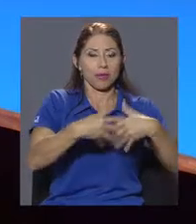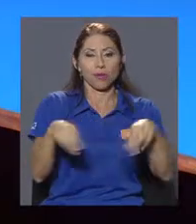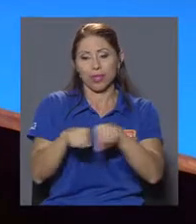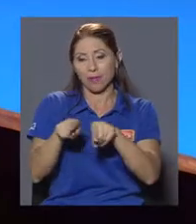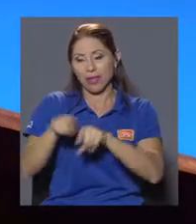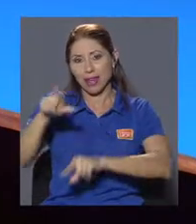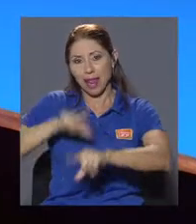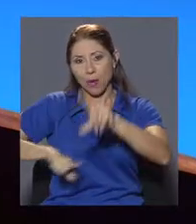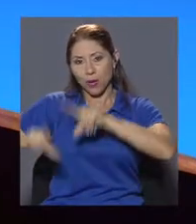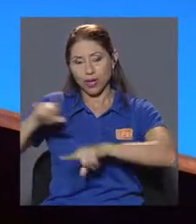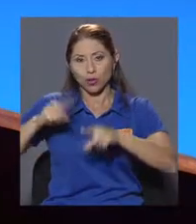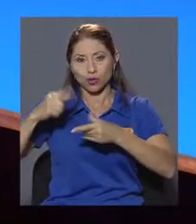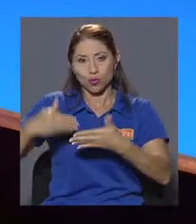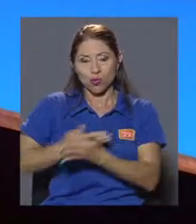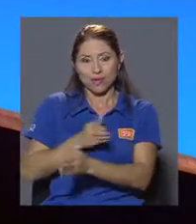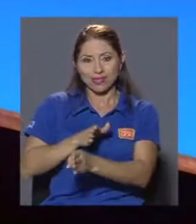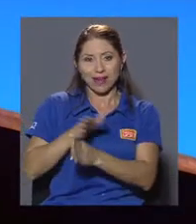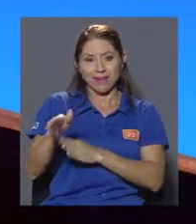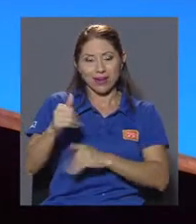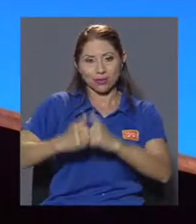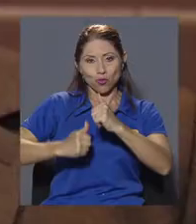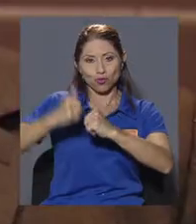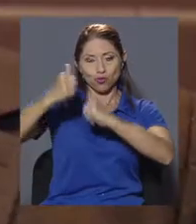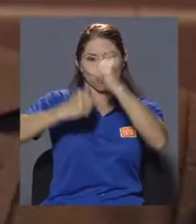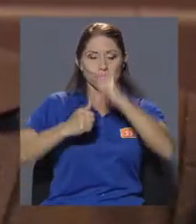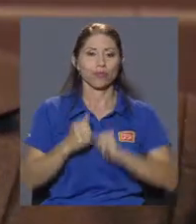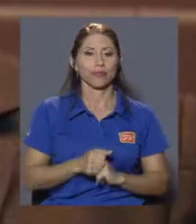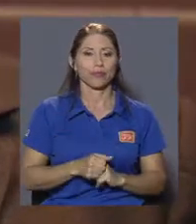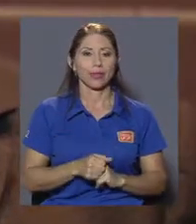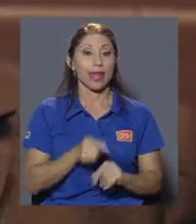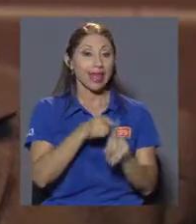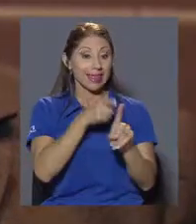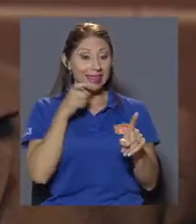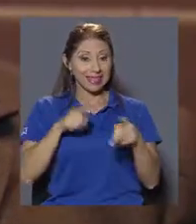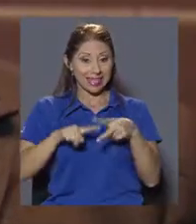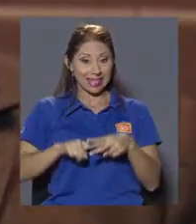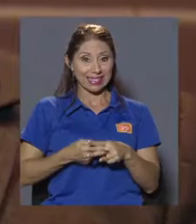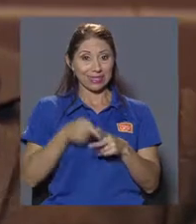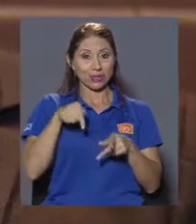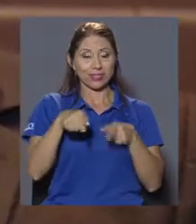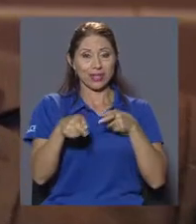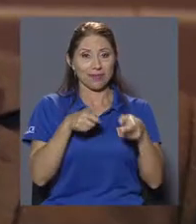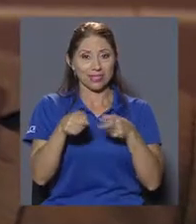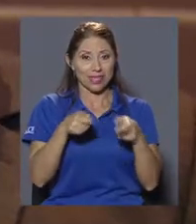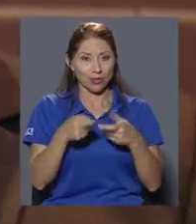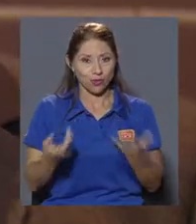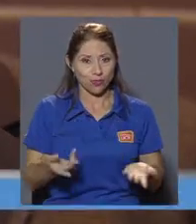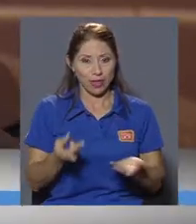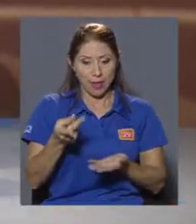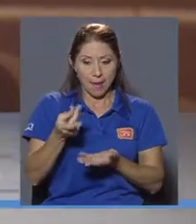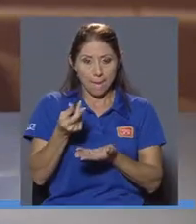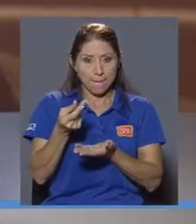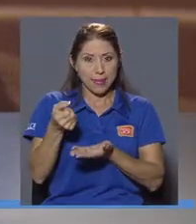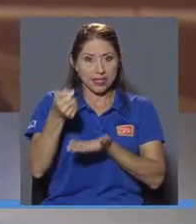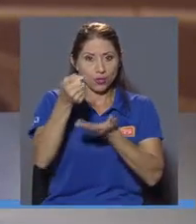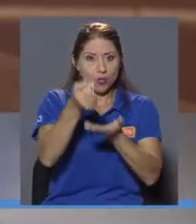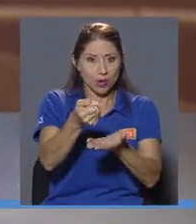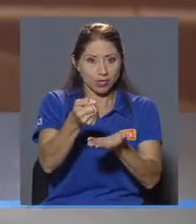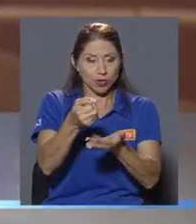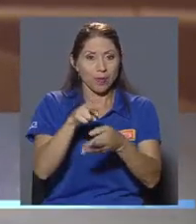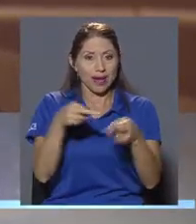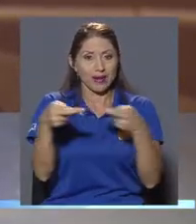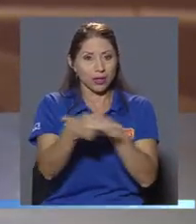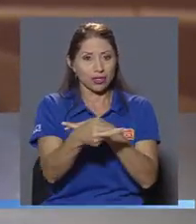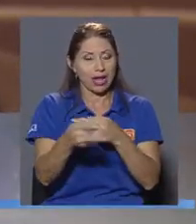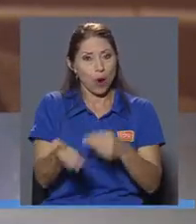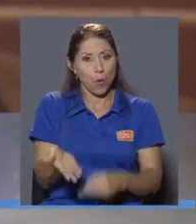laboratorios para nuevas carreras. Desde que se inició esta administración, el presupuesto dedicado a regionalización ha